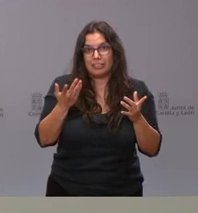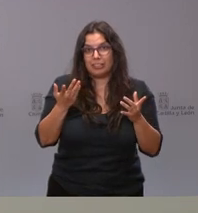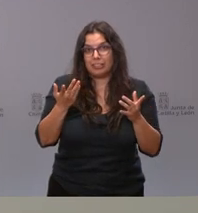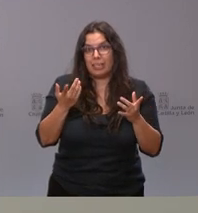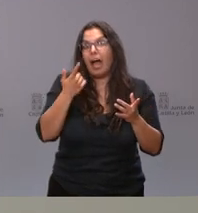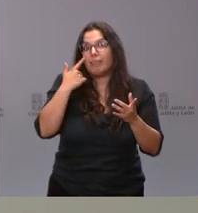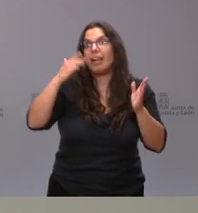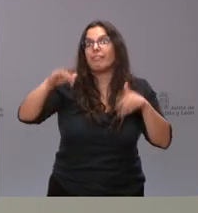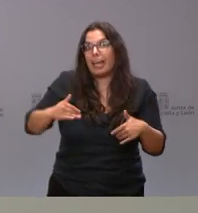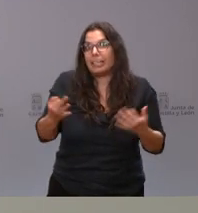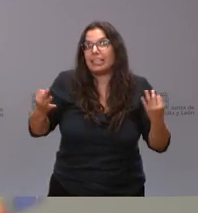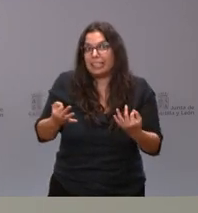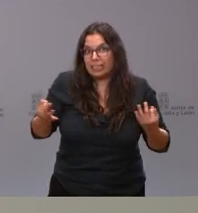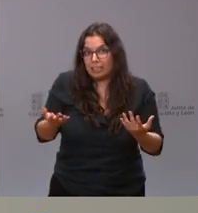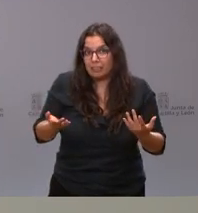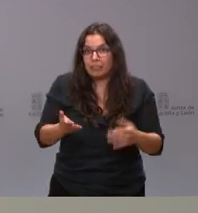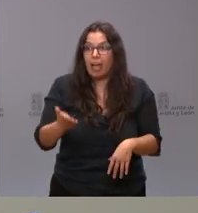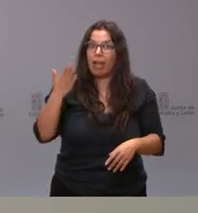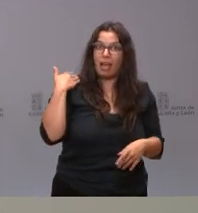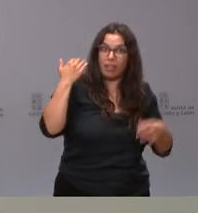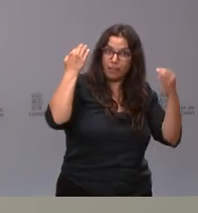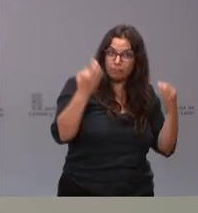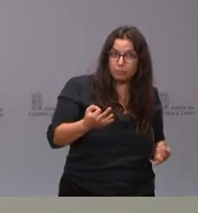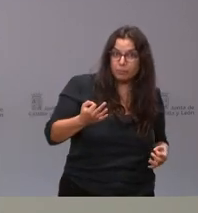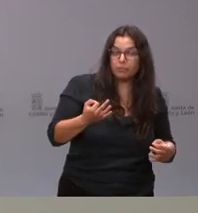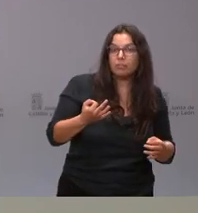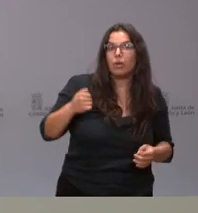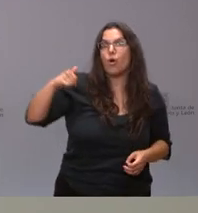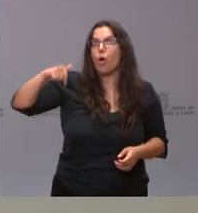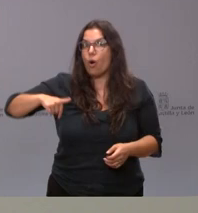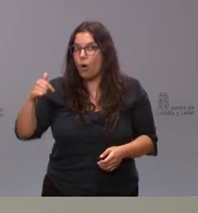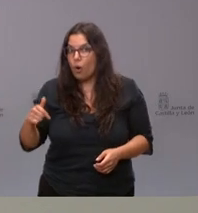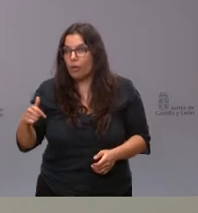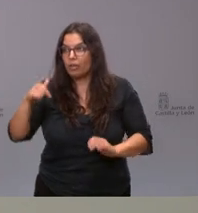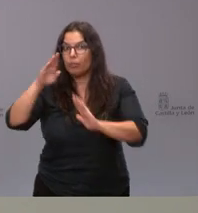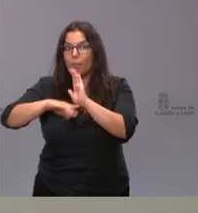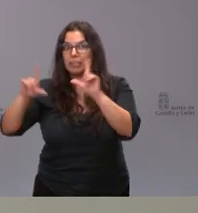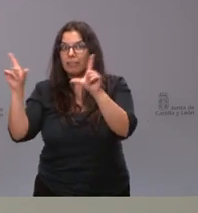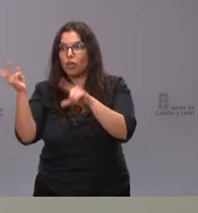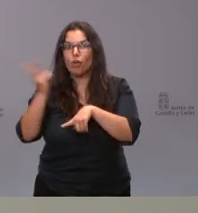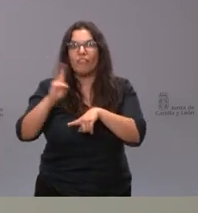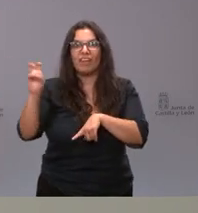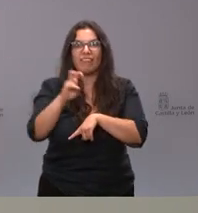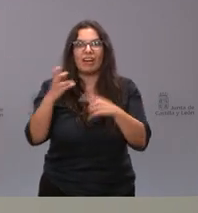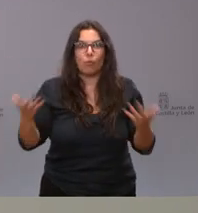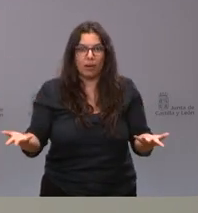es la decisión final. Si la de ayer en el Consejo Interterritorial o la de hoy en ese programa de televisión. por tanto, les daré la información.